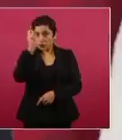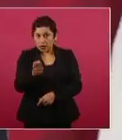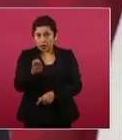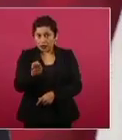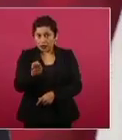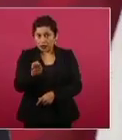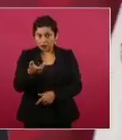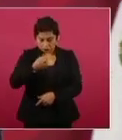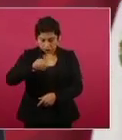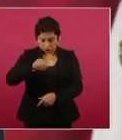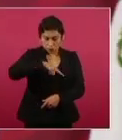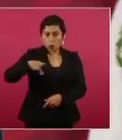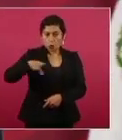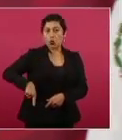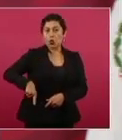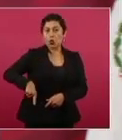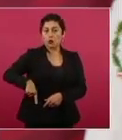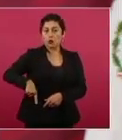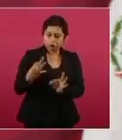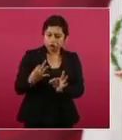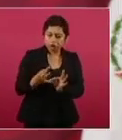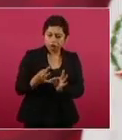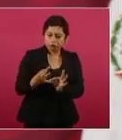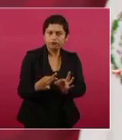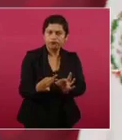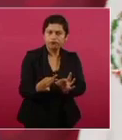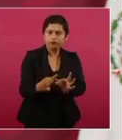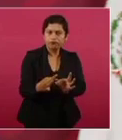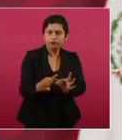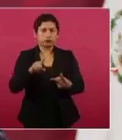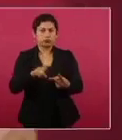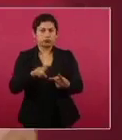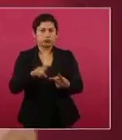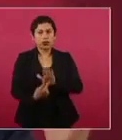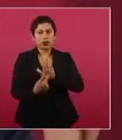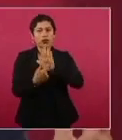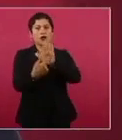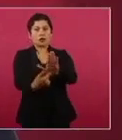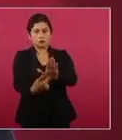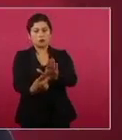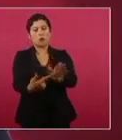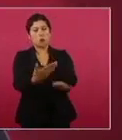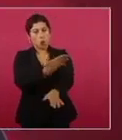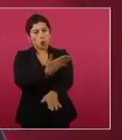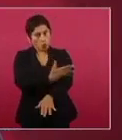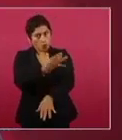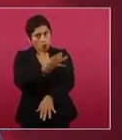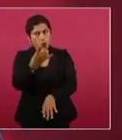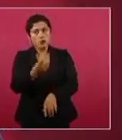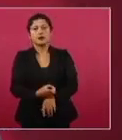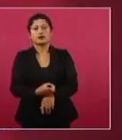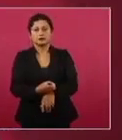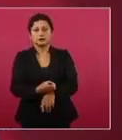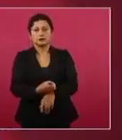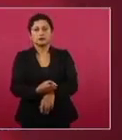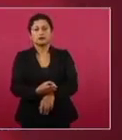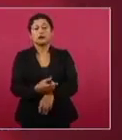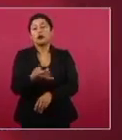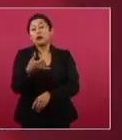honesto y que facilite